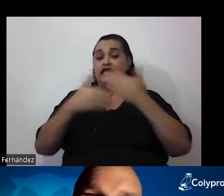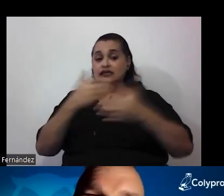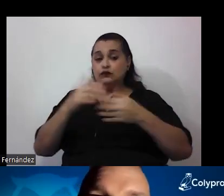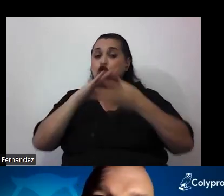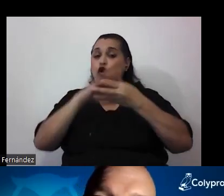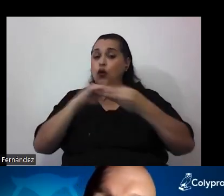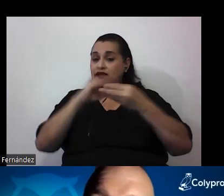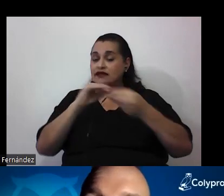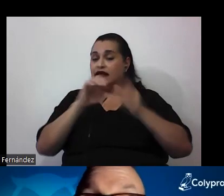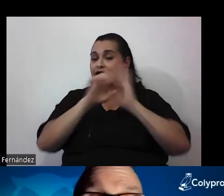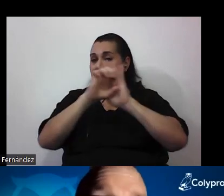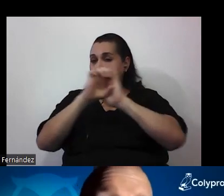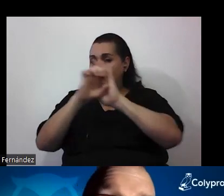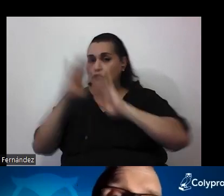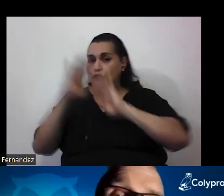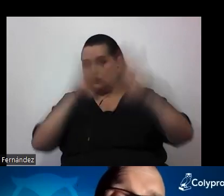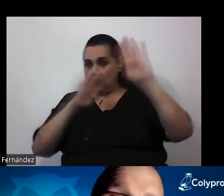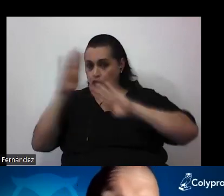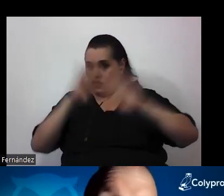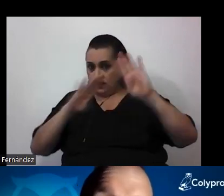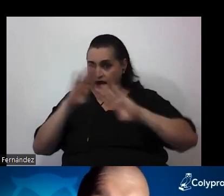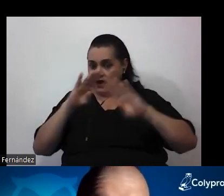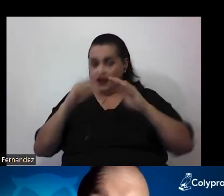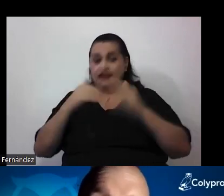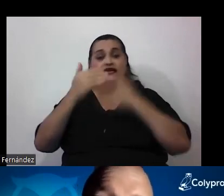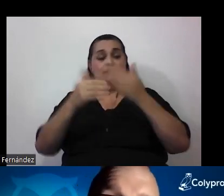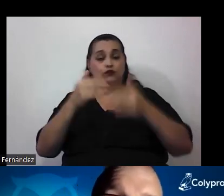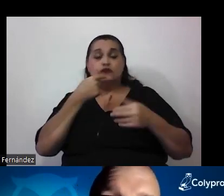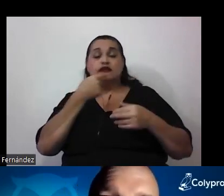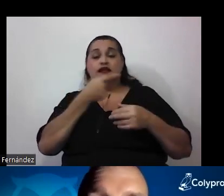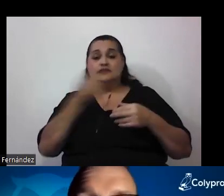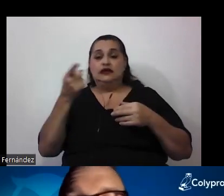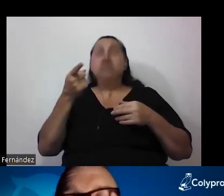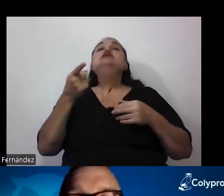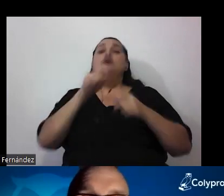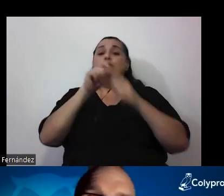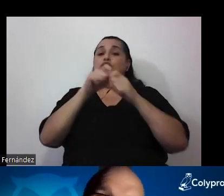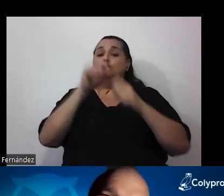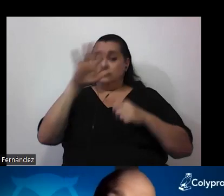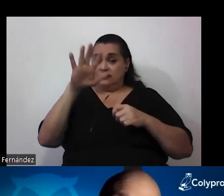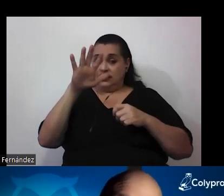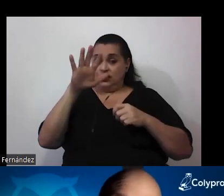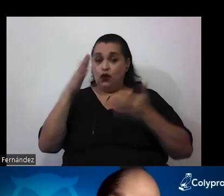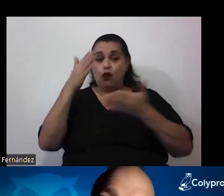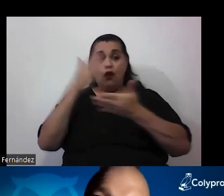ejemplos de la biología, luego voy a mencionar, me refiero al punto 5, algunos